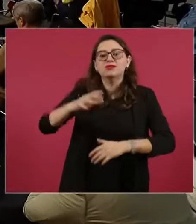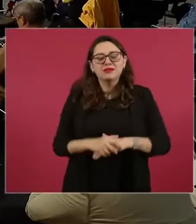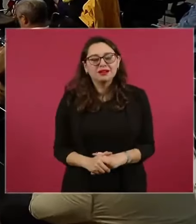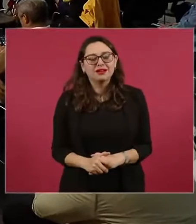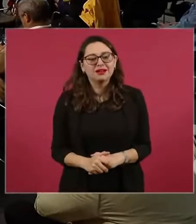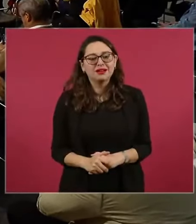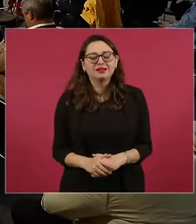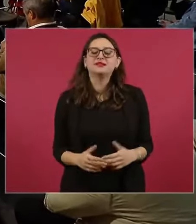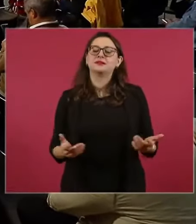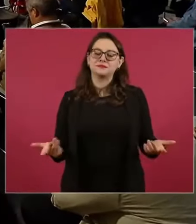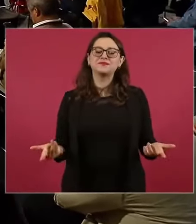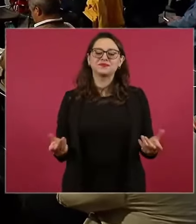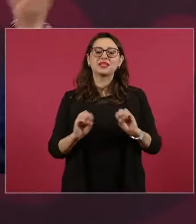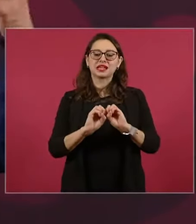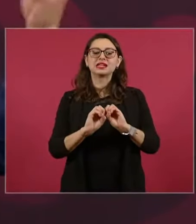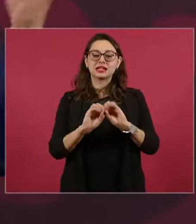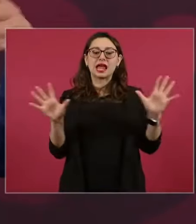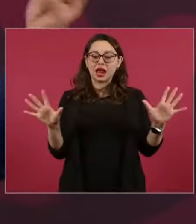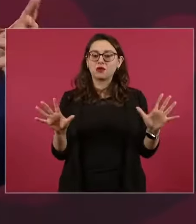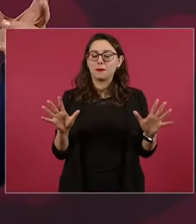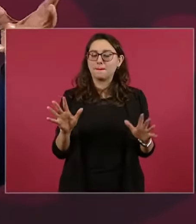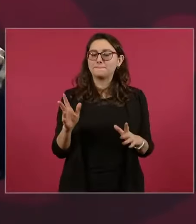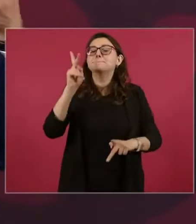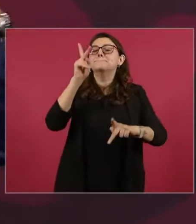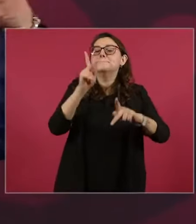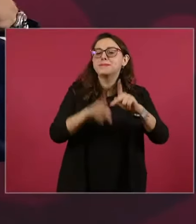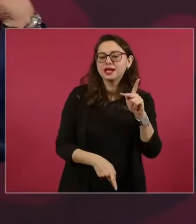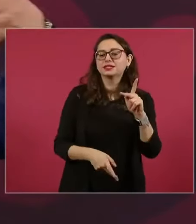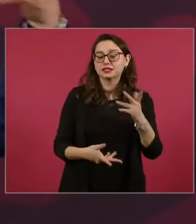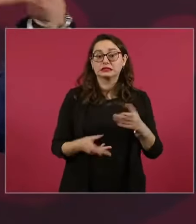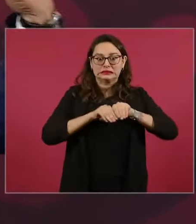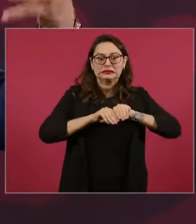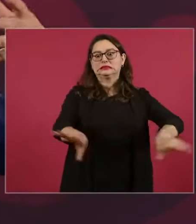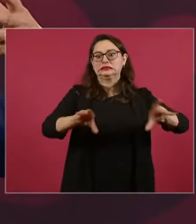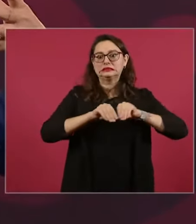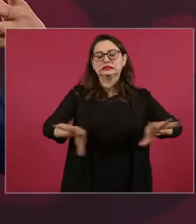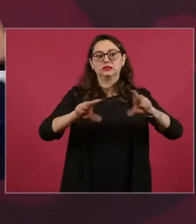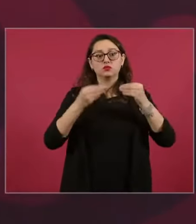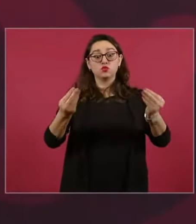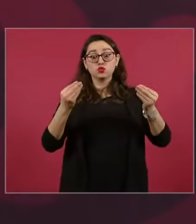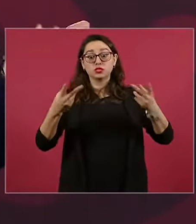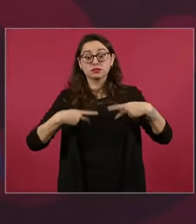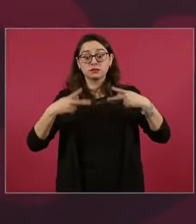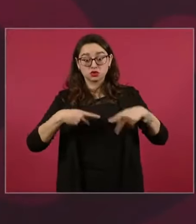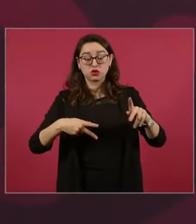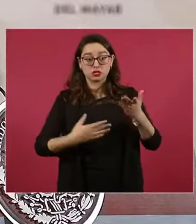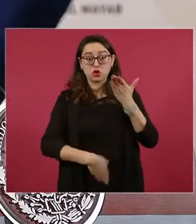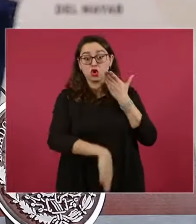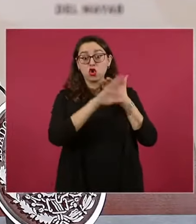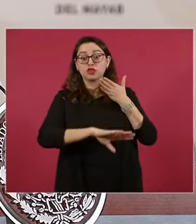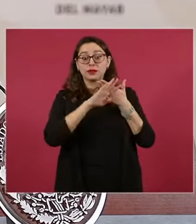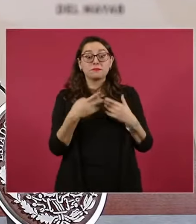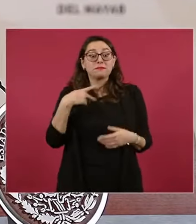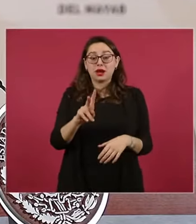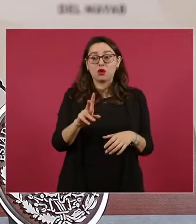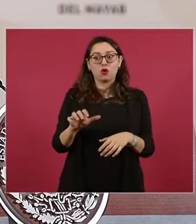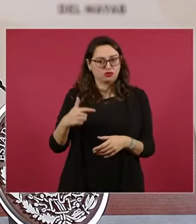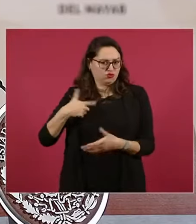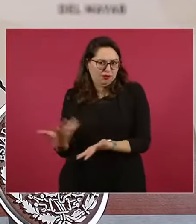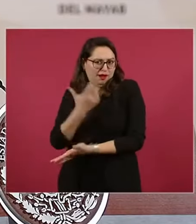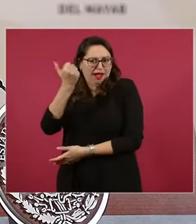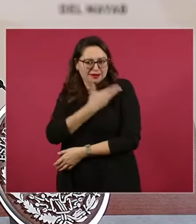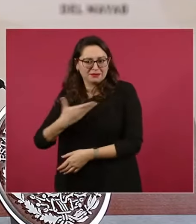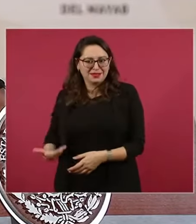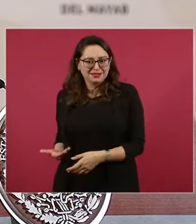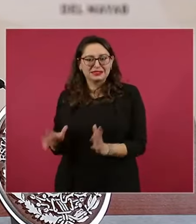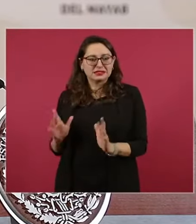Claro, no fue definitivo, porque aún con esa campaña, ganamos, nos robaron la presidencia. Por